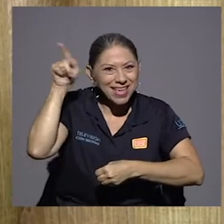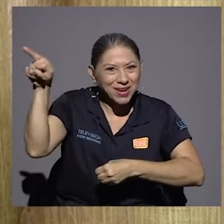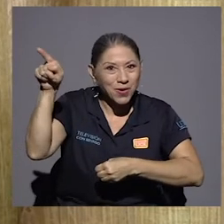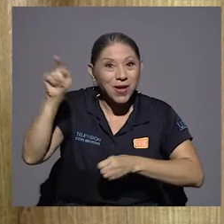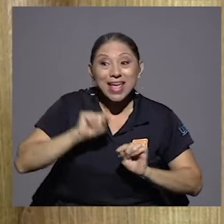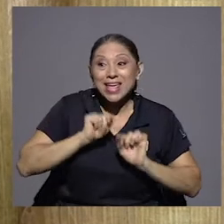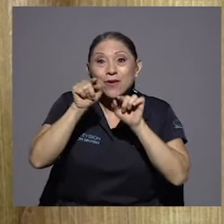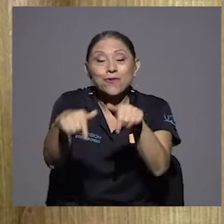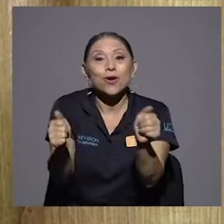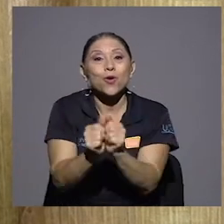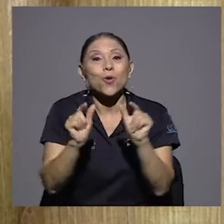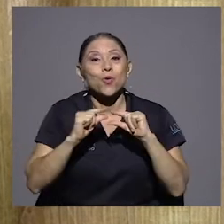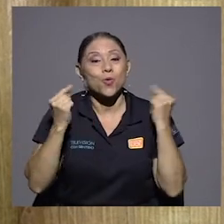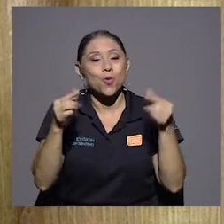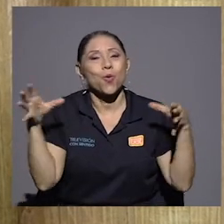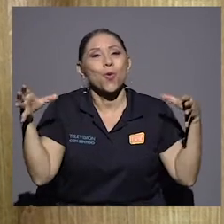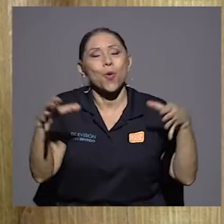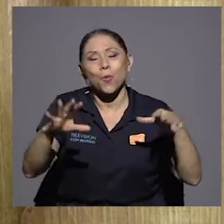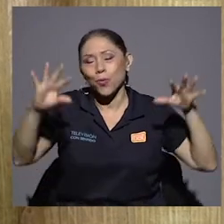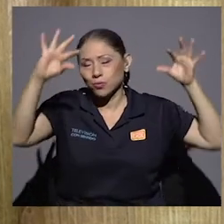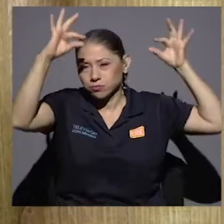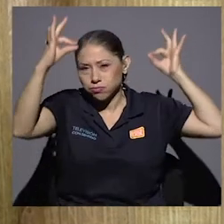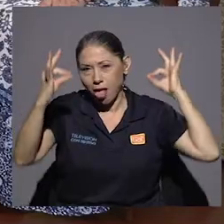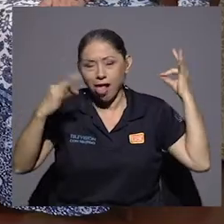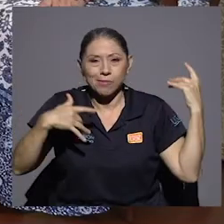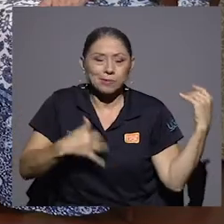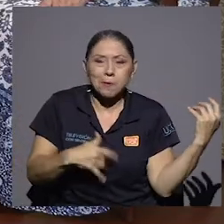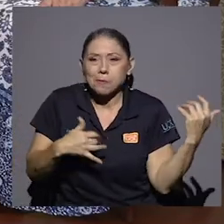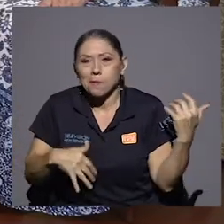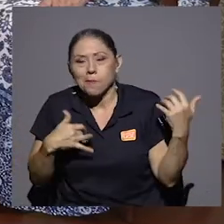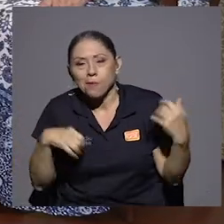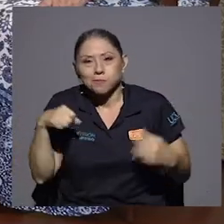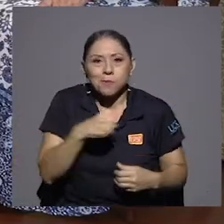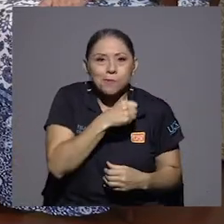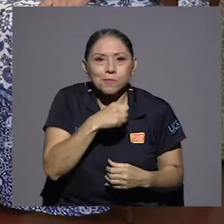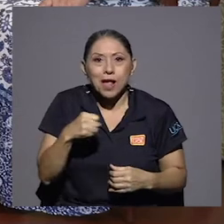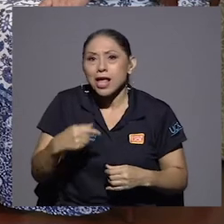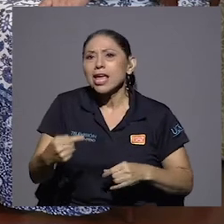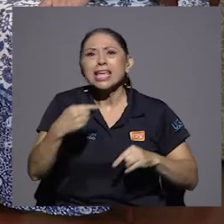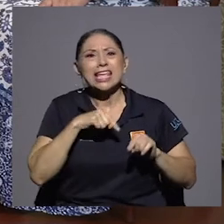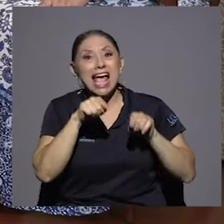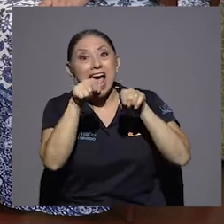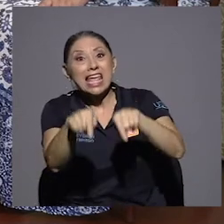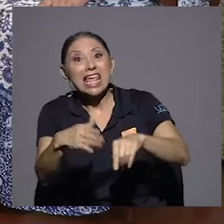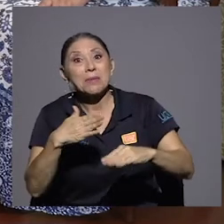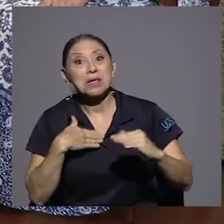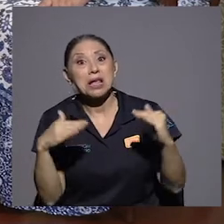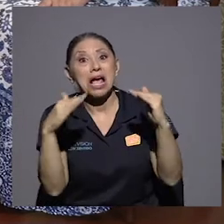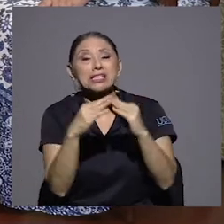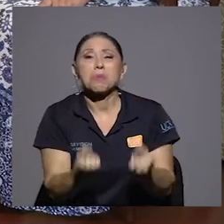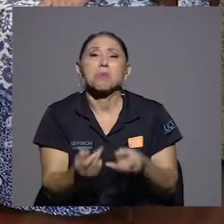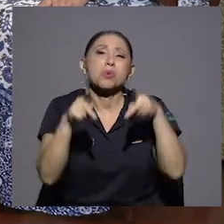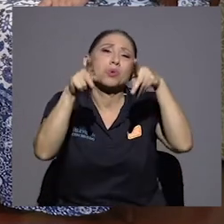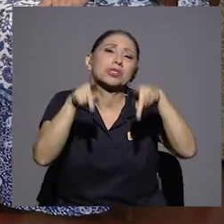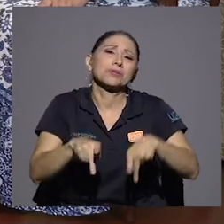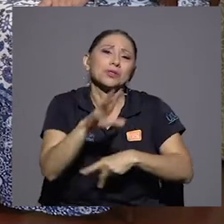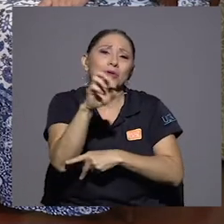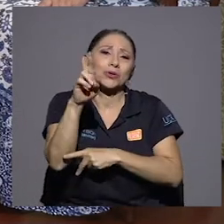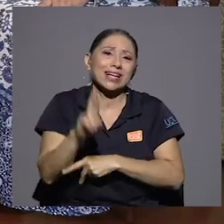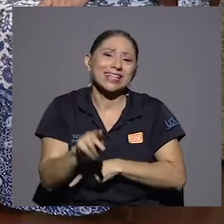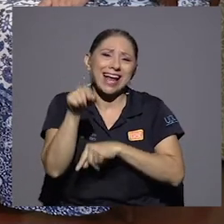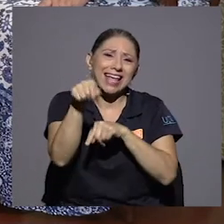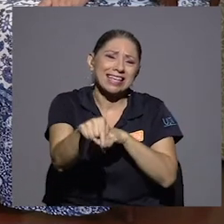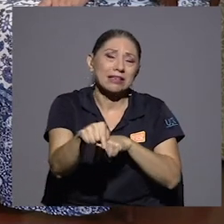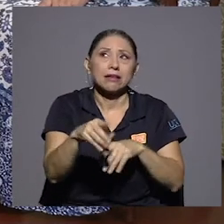ticos exilados, ¿verdad? El mini apartamento, para variar lleno de ticos exilados. Y todos los que iban a visitarlos, ¿verdad?